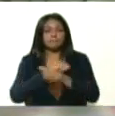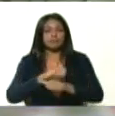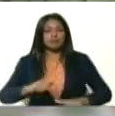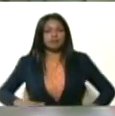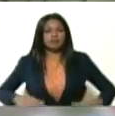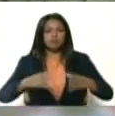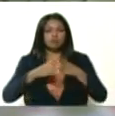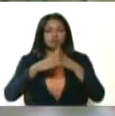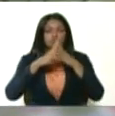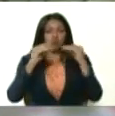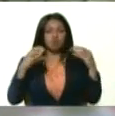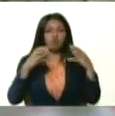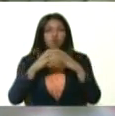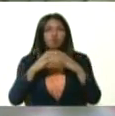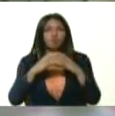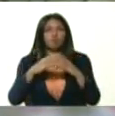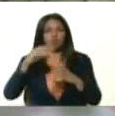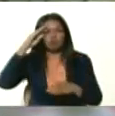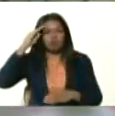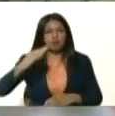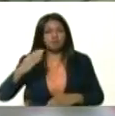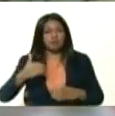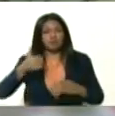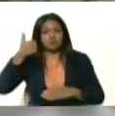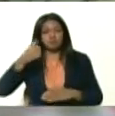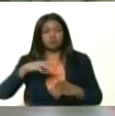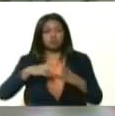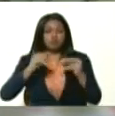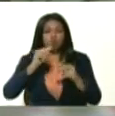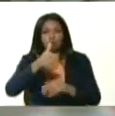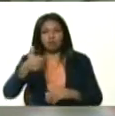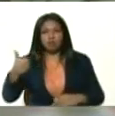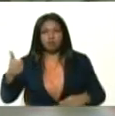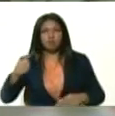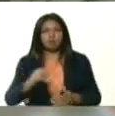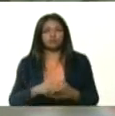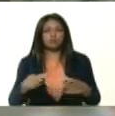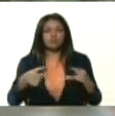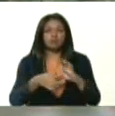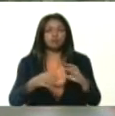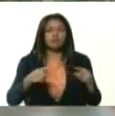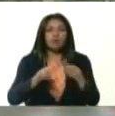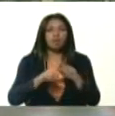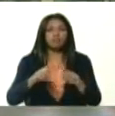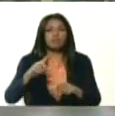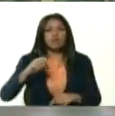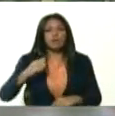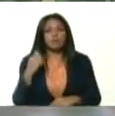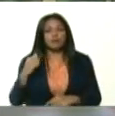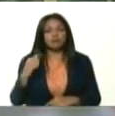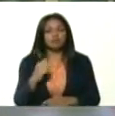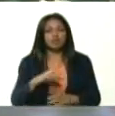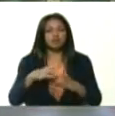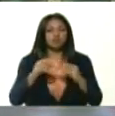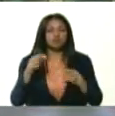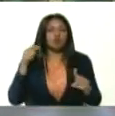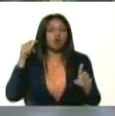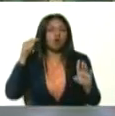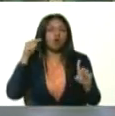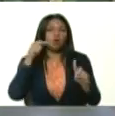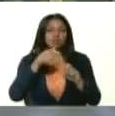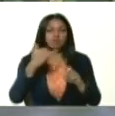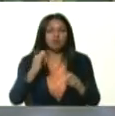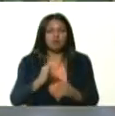de todos los jefes militares del país, de todos los soldados de la patria, de todas las unidades policiales, de todos los objetivos estratégicos.